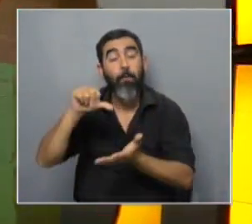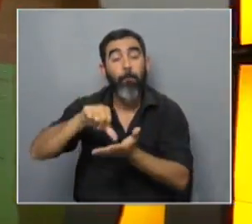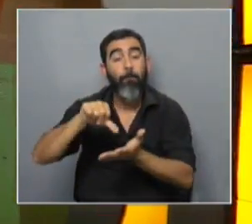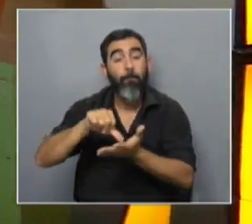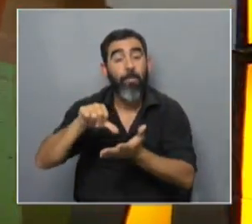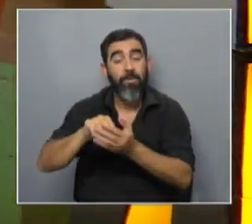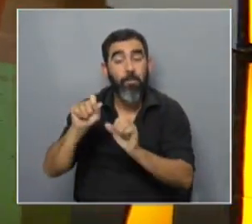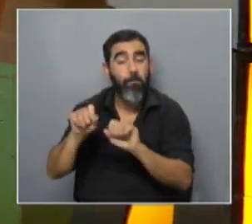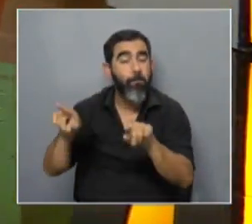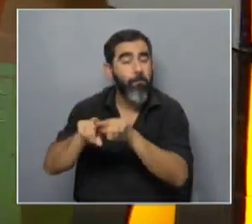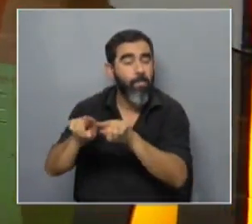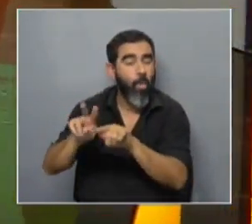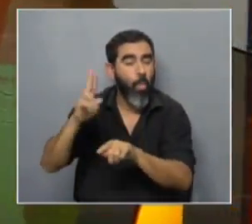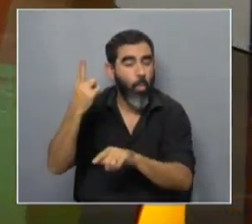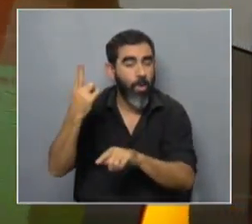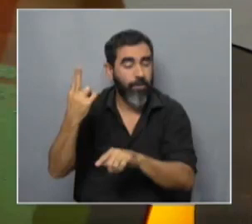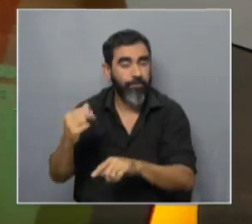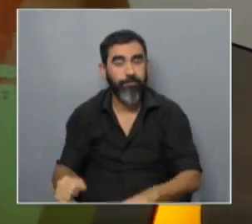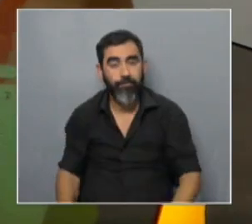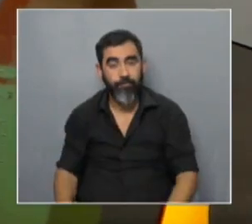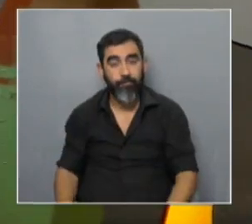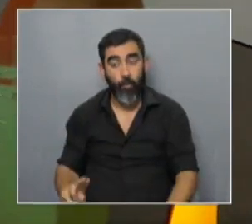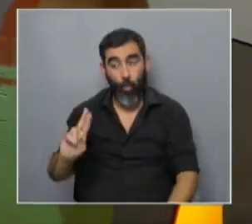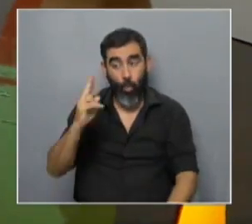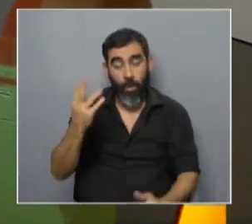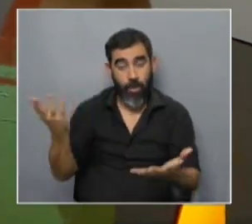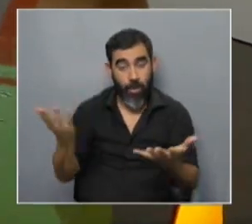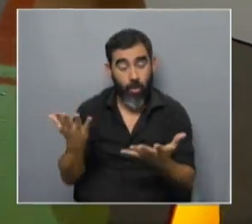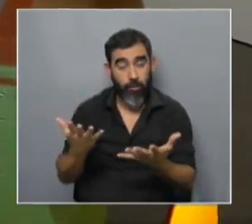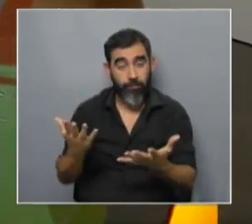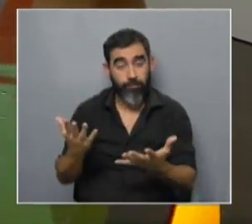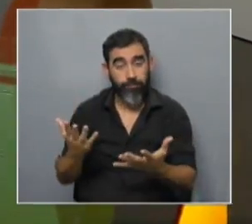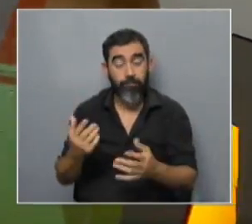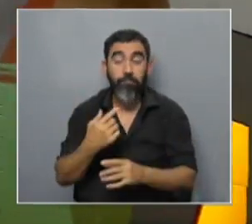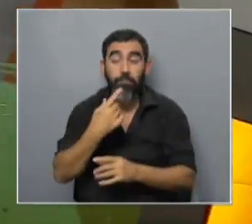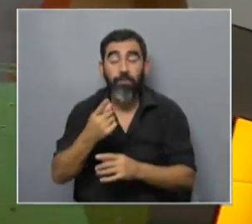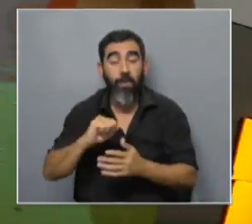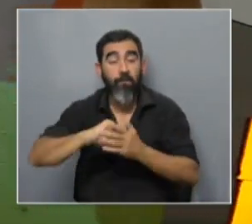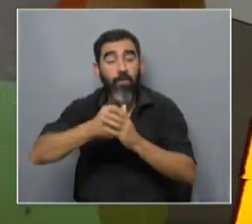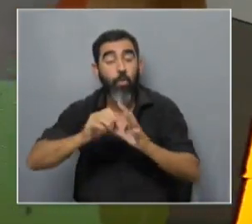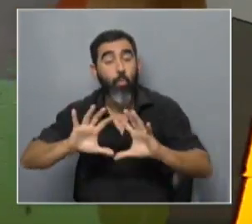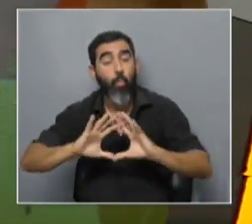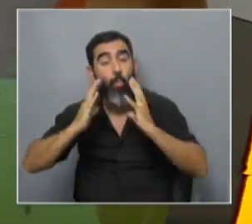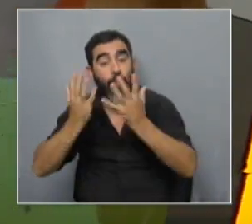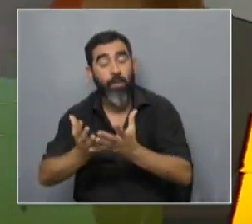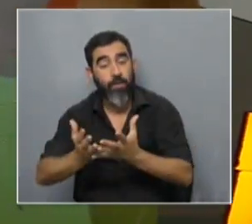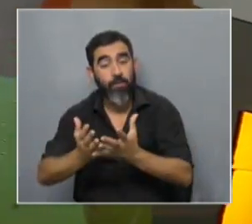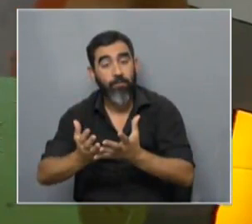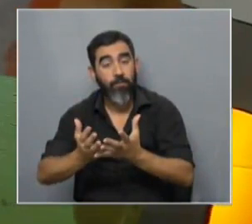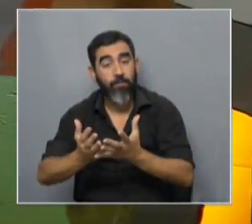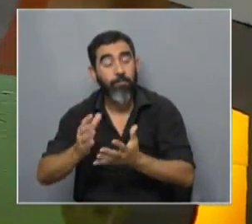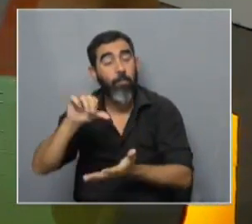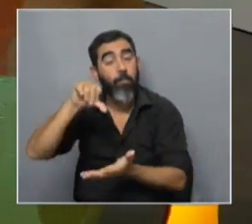de características similares a Uruguay Recordemos que Uruguay en este momento está catalogado por el Banco Mundial o los regimos internacionales